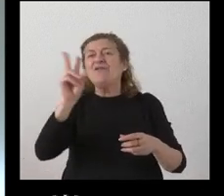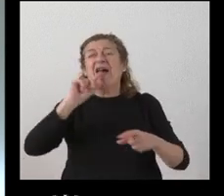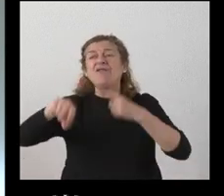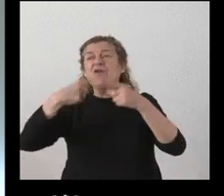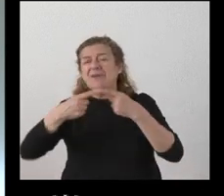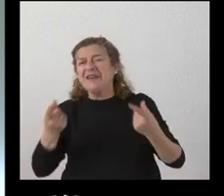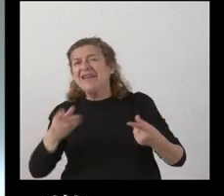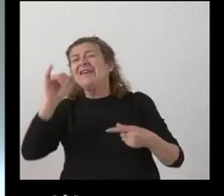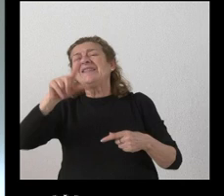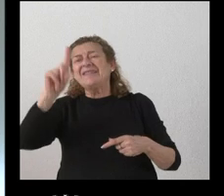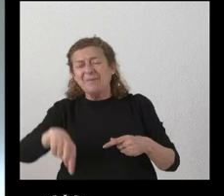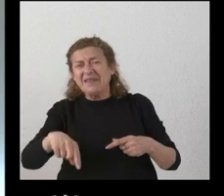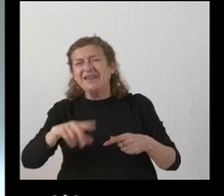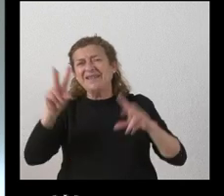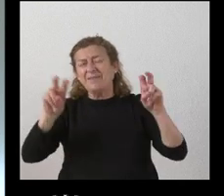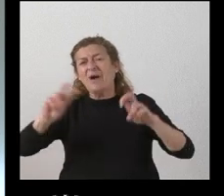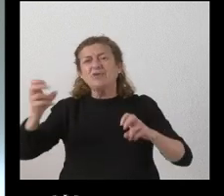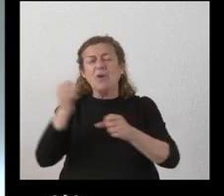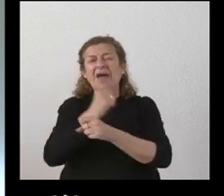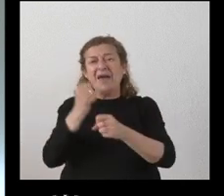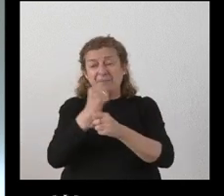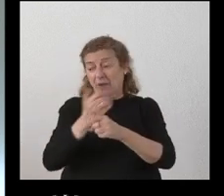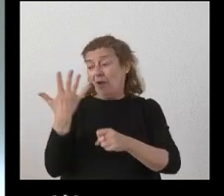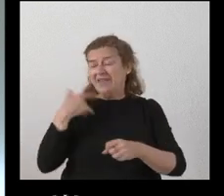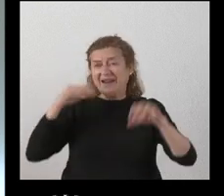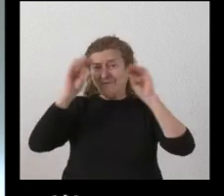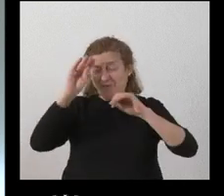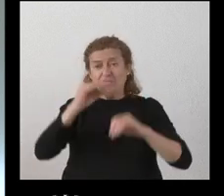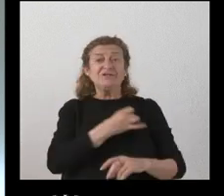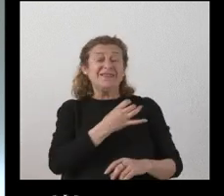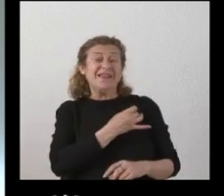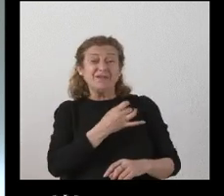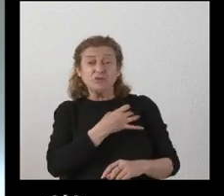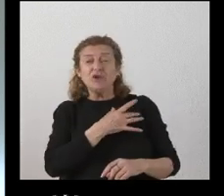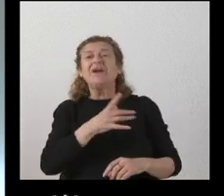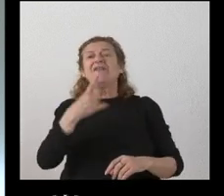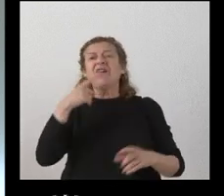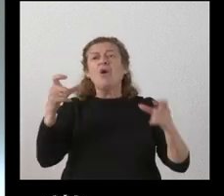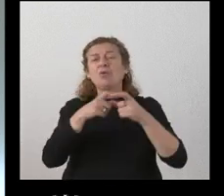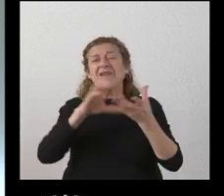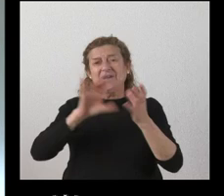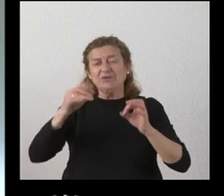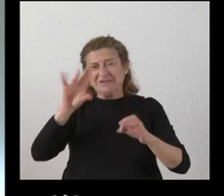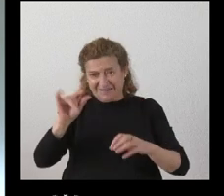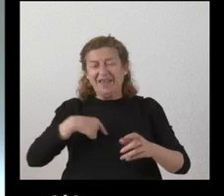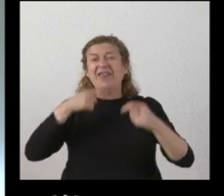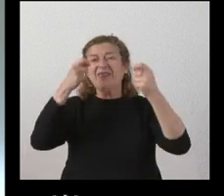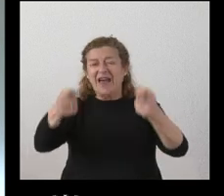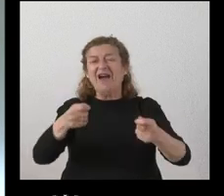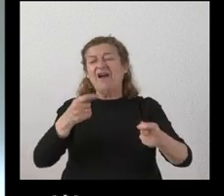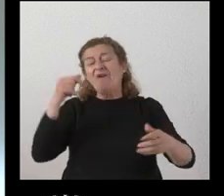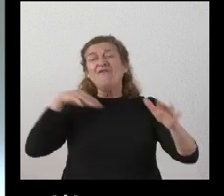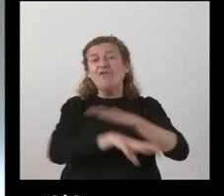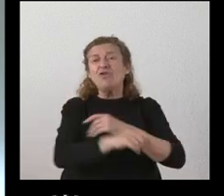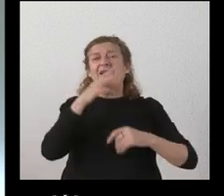y luego sobre esta cuestión Empleo informó ayer a los sindicatos que la Junta finalmente se iba a aportar fondos para el Serla no sé si